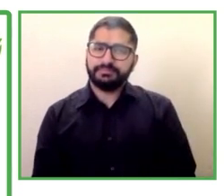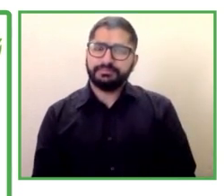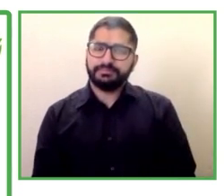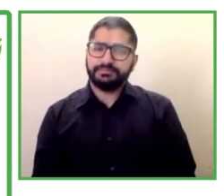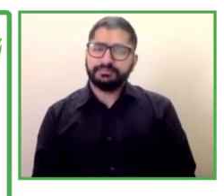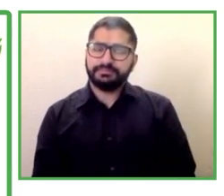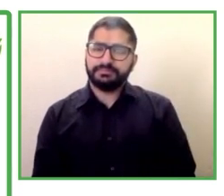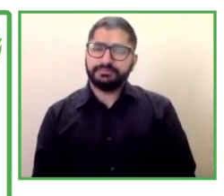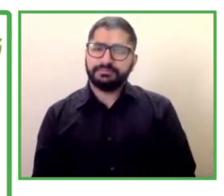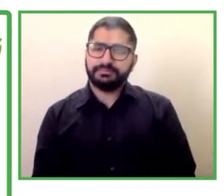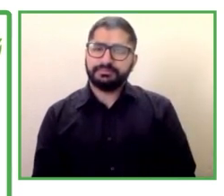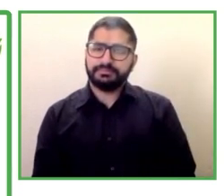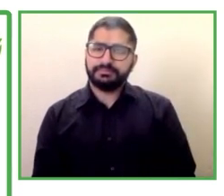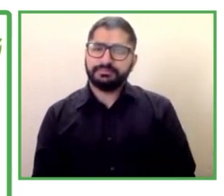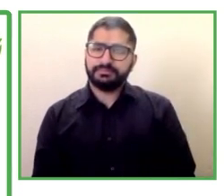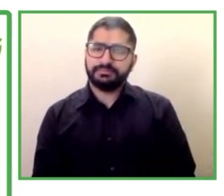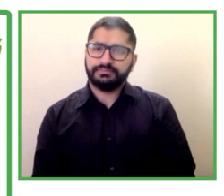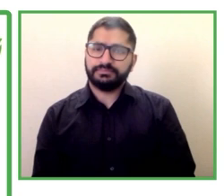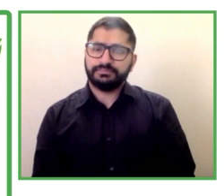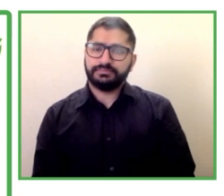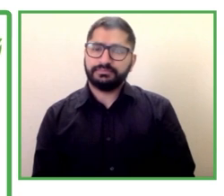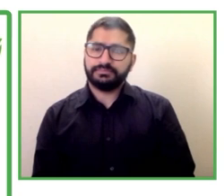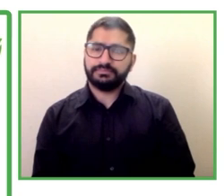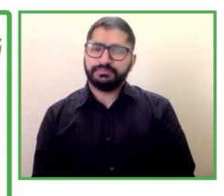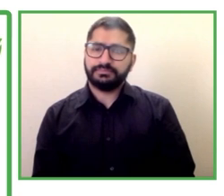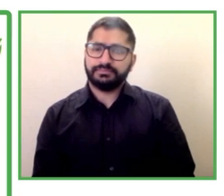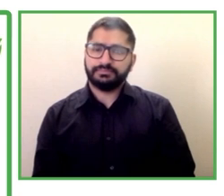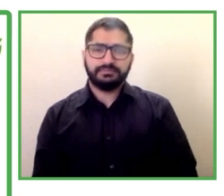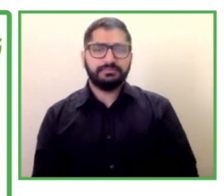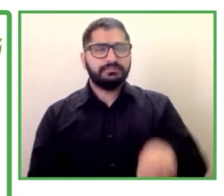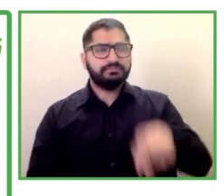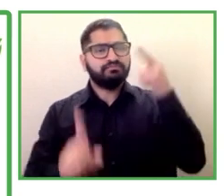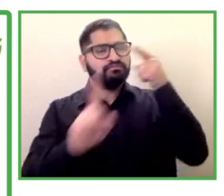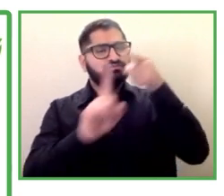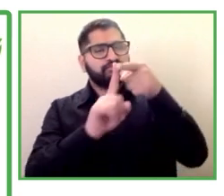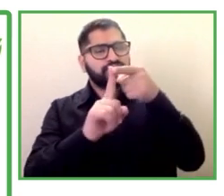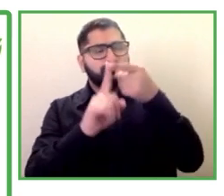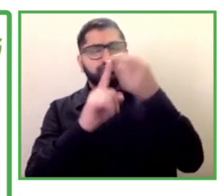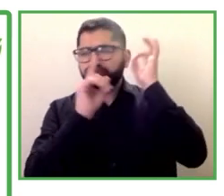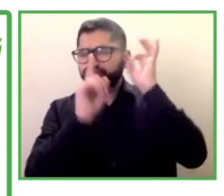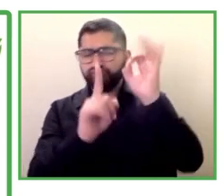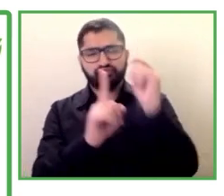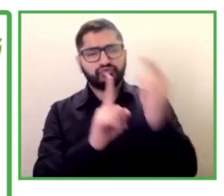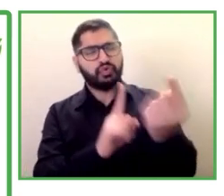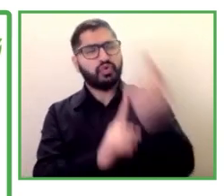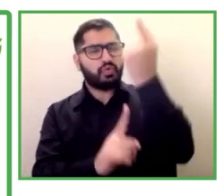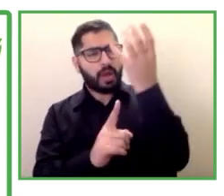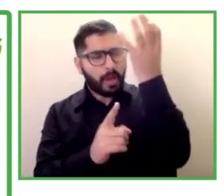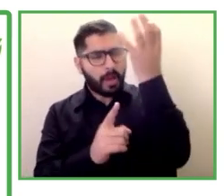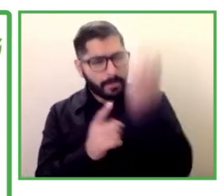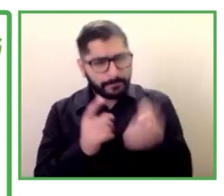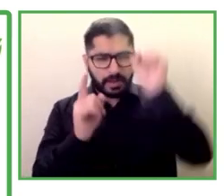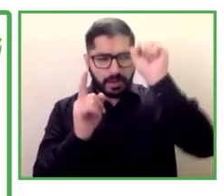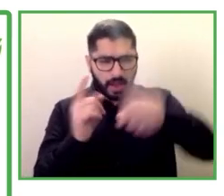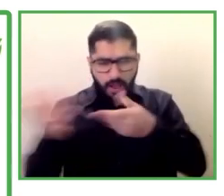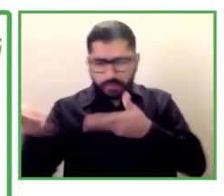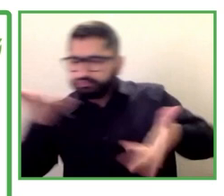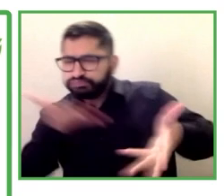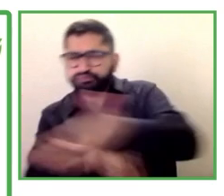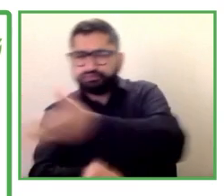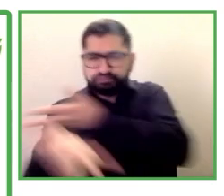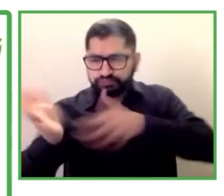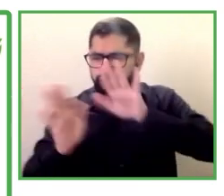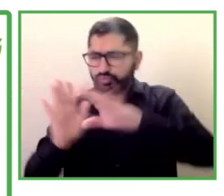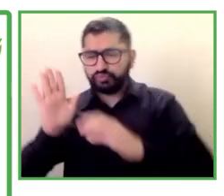es la única colaboración a nivel estatal que se enfoca en políticas inclusivas y